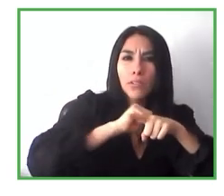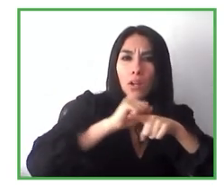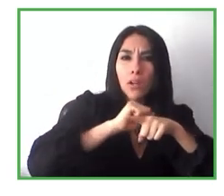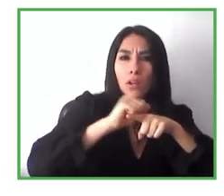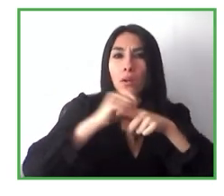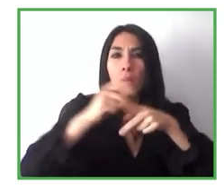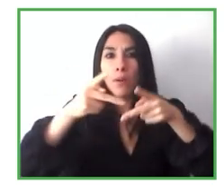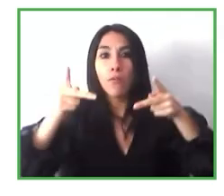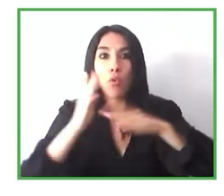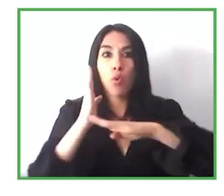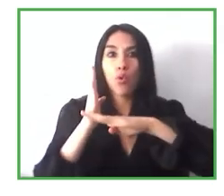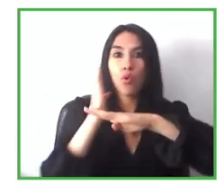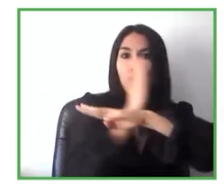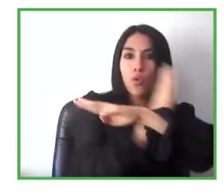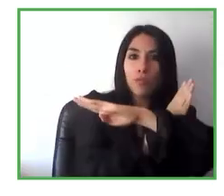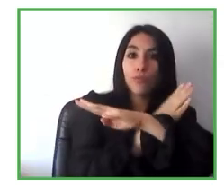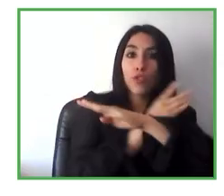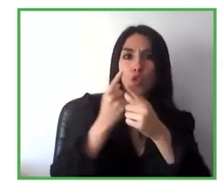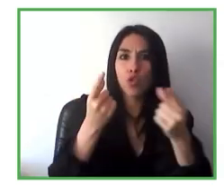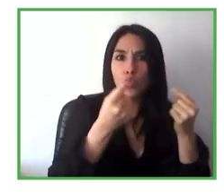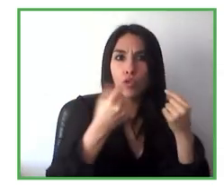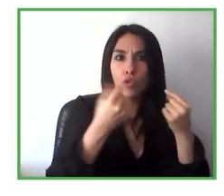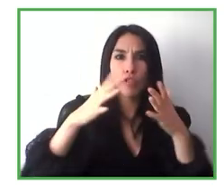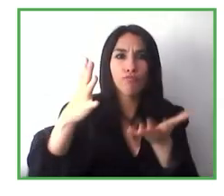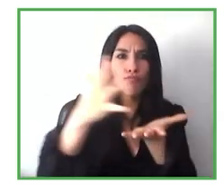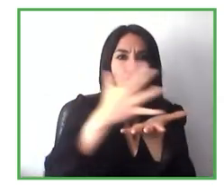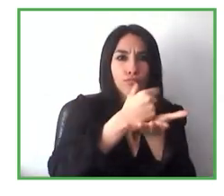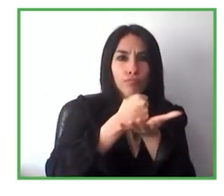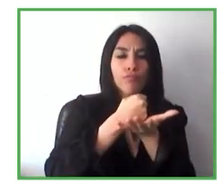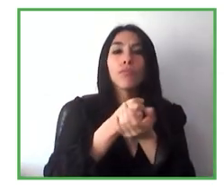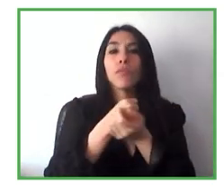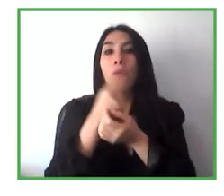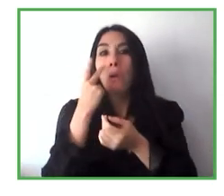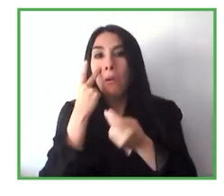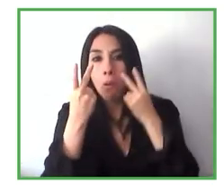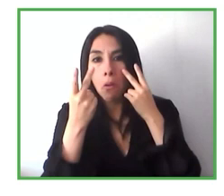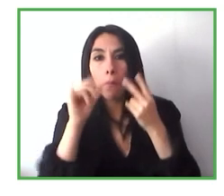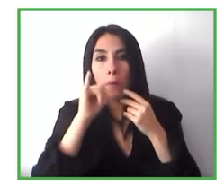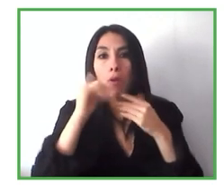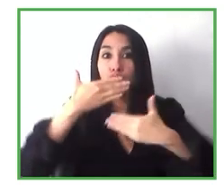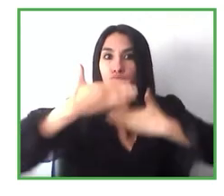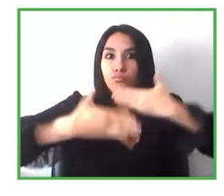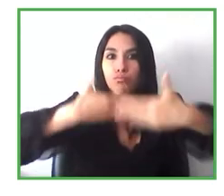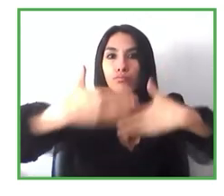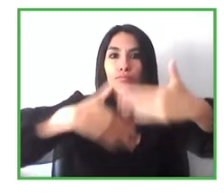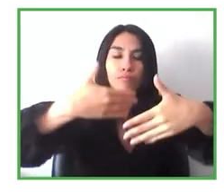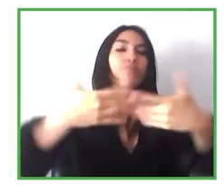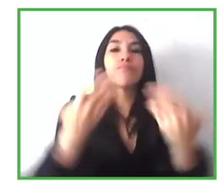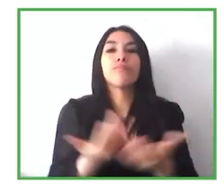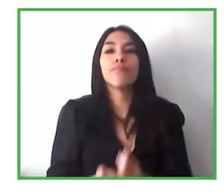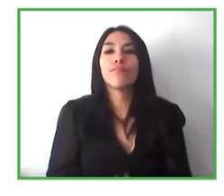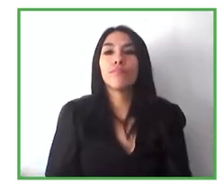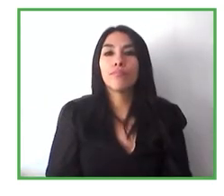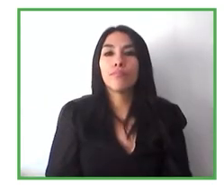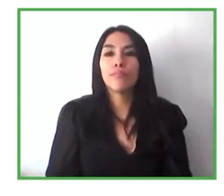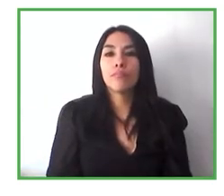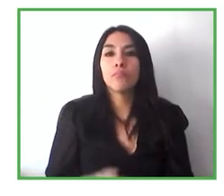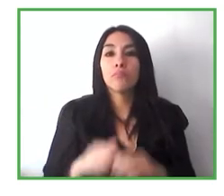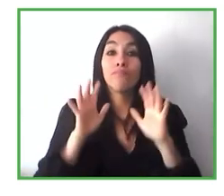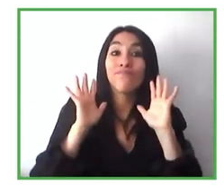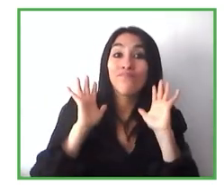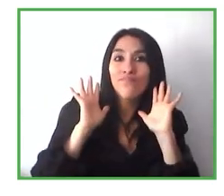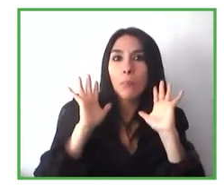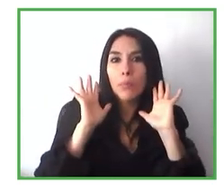como ver también un poco de cómo funciona. Y quizás también como nosotros, ya